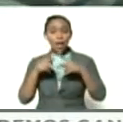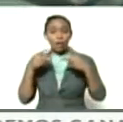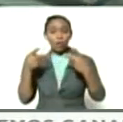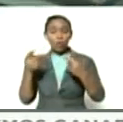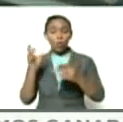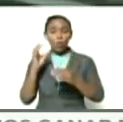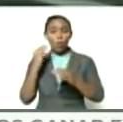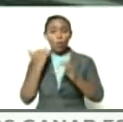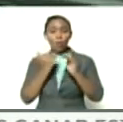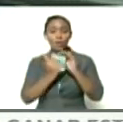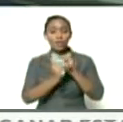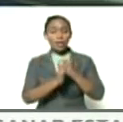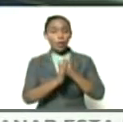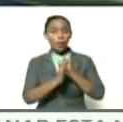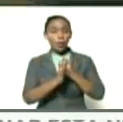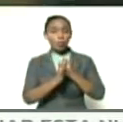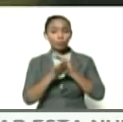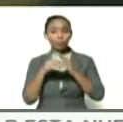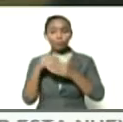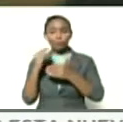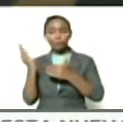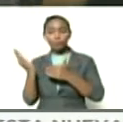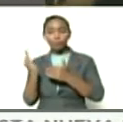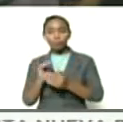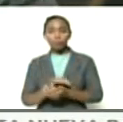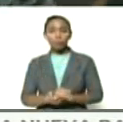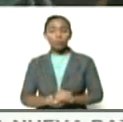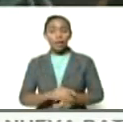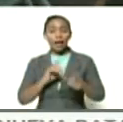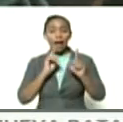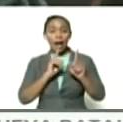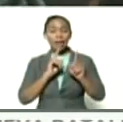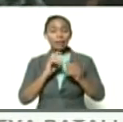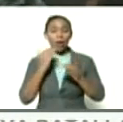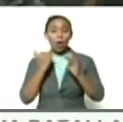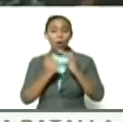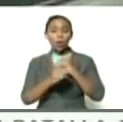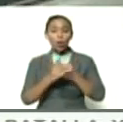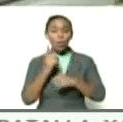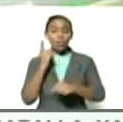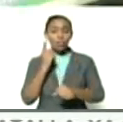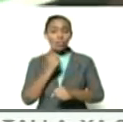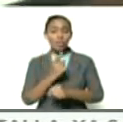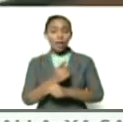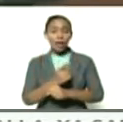el correo de Lorinoco ese correo de Lorinoco debe ser